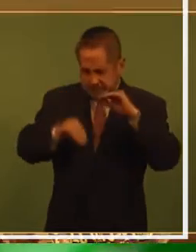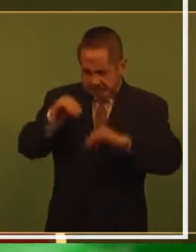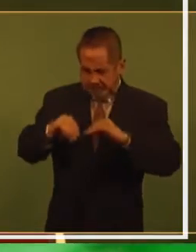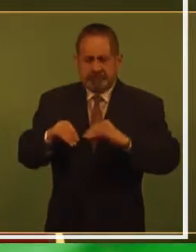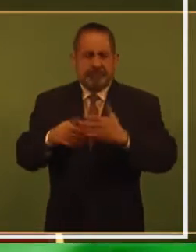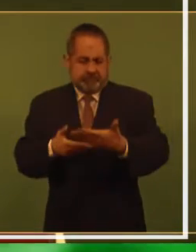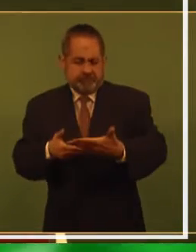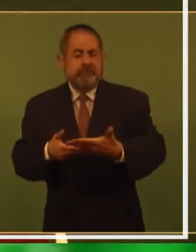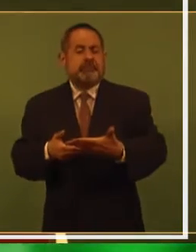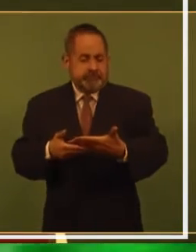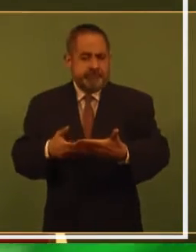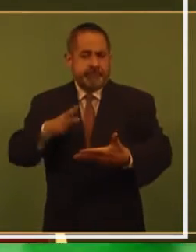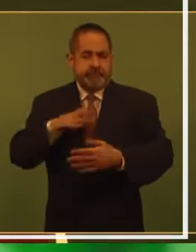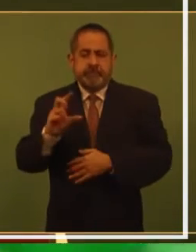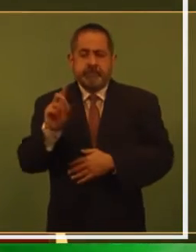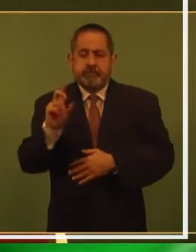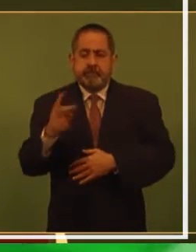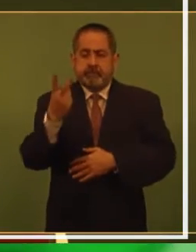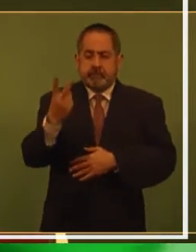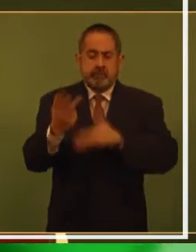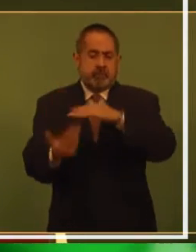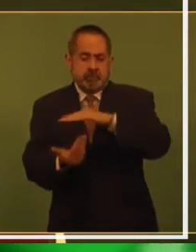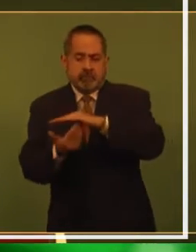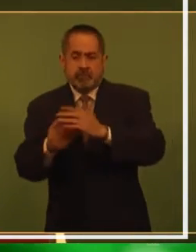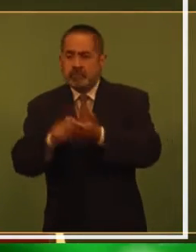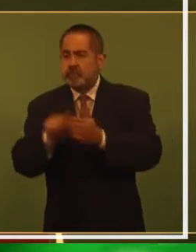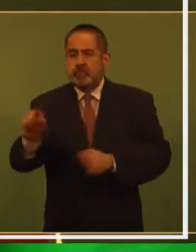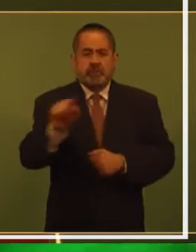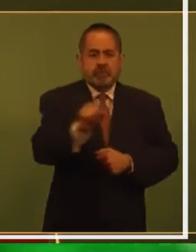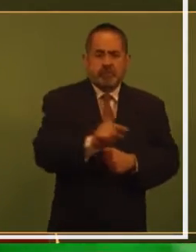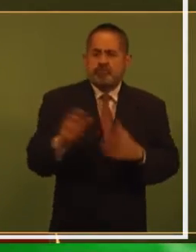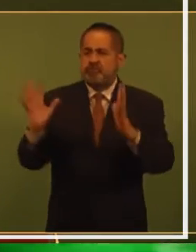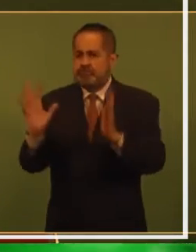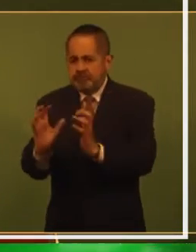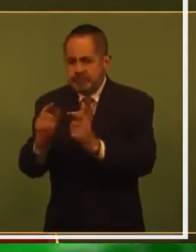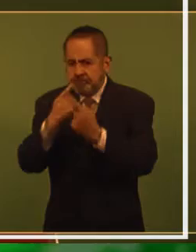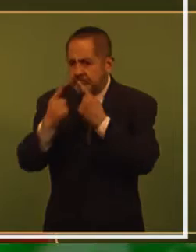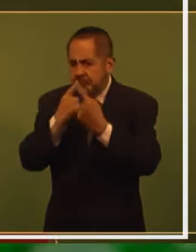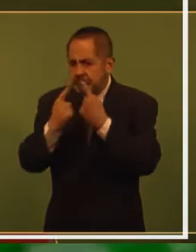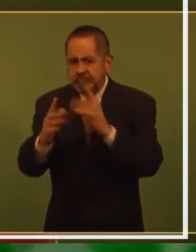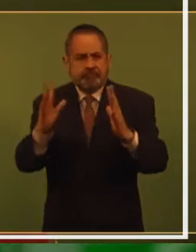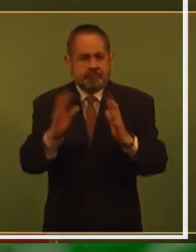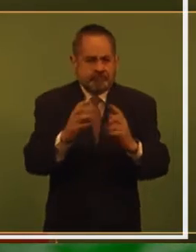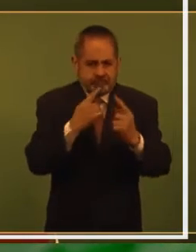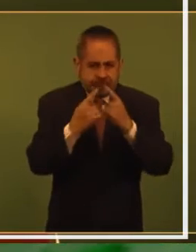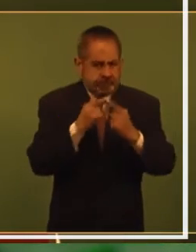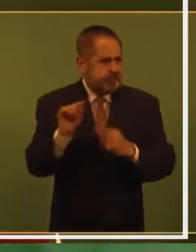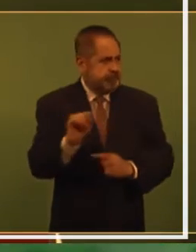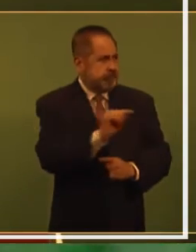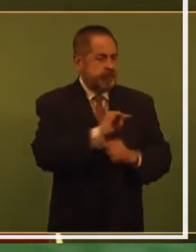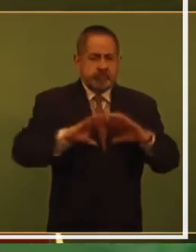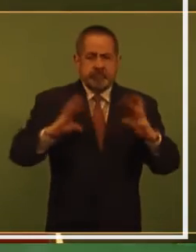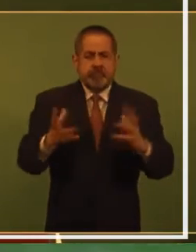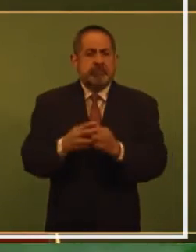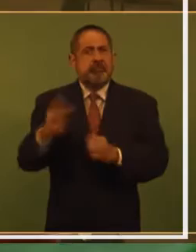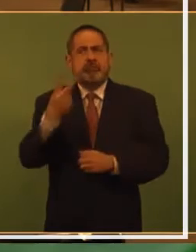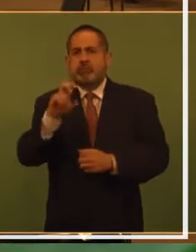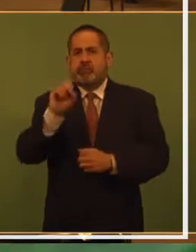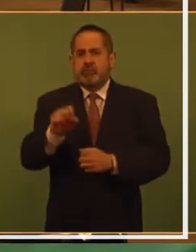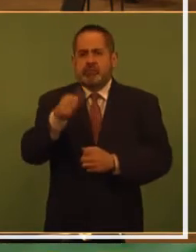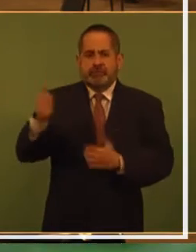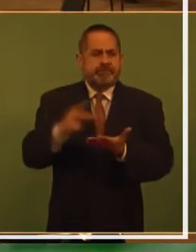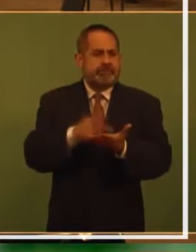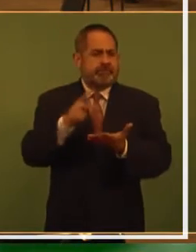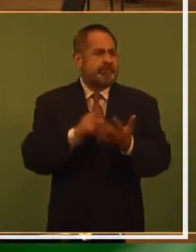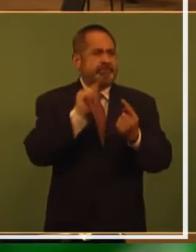crearon las 32 mesas estatales de construcción de paz y seguridad y las 266 regionales. Bajo